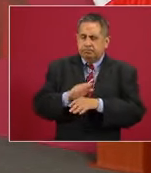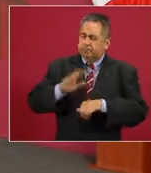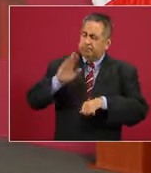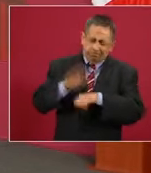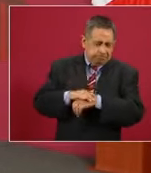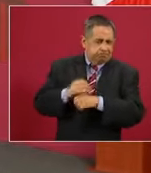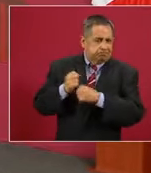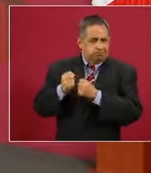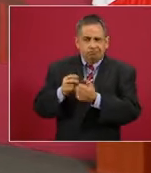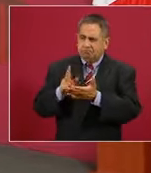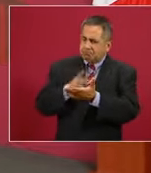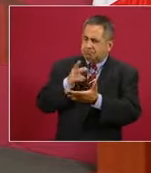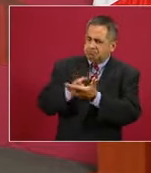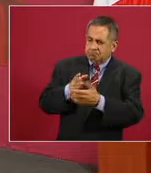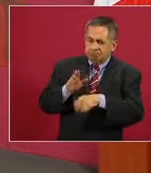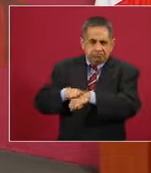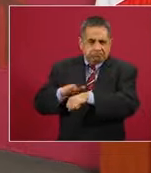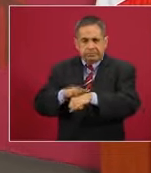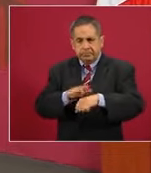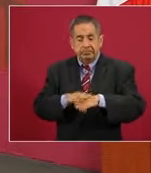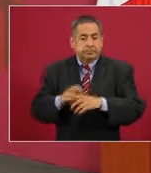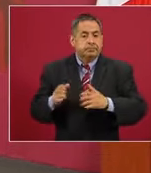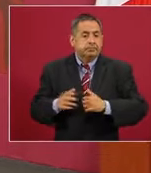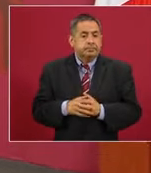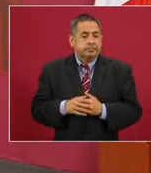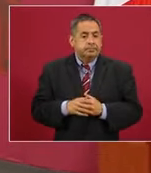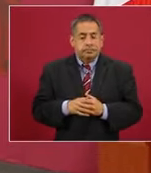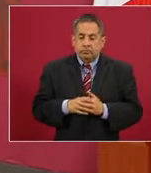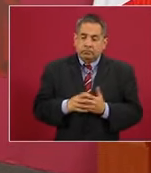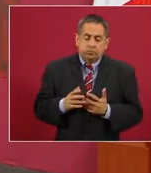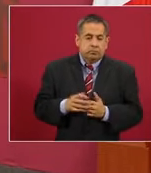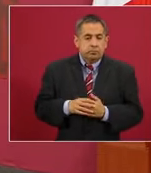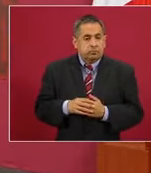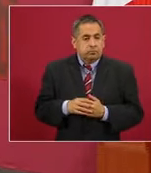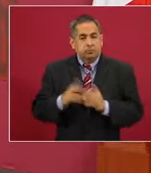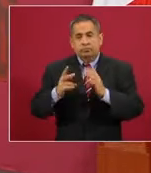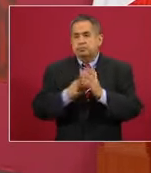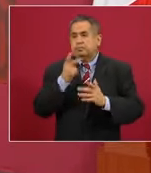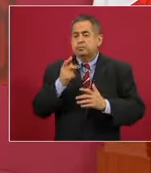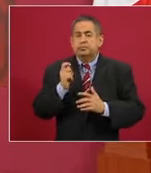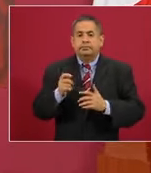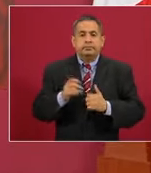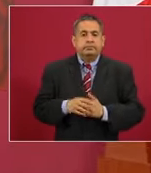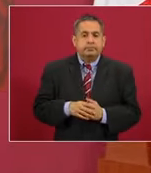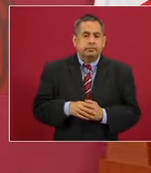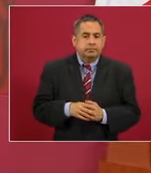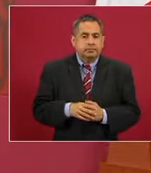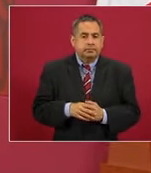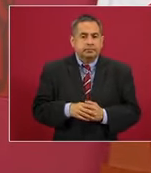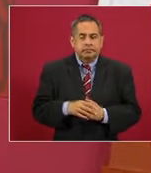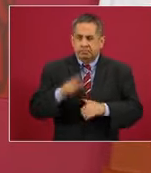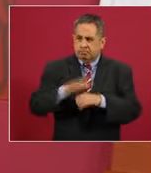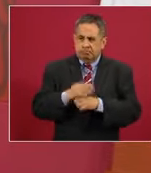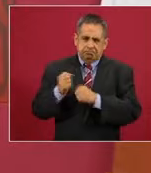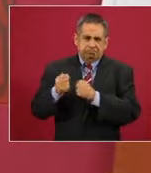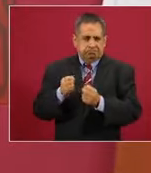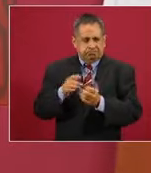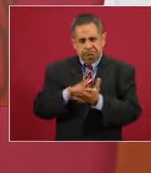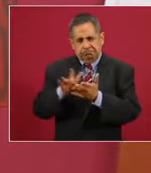nueva fuerza